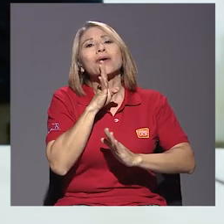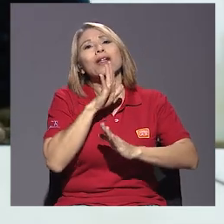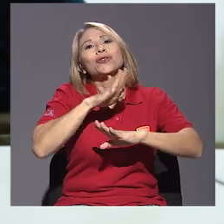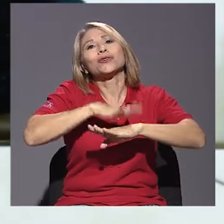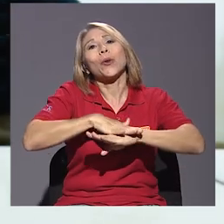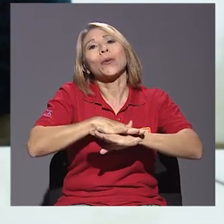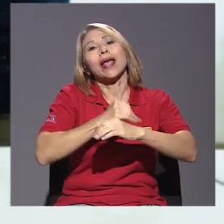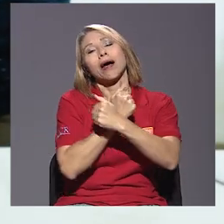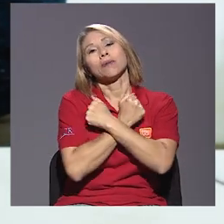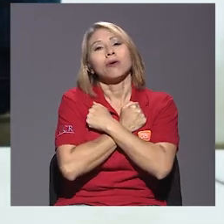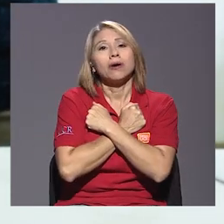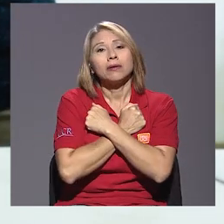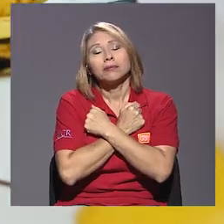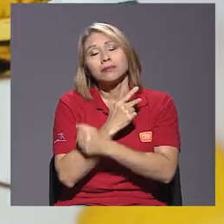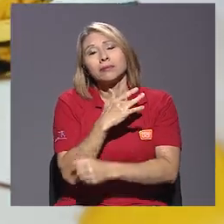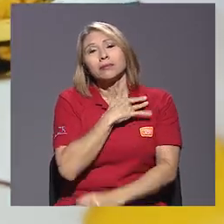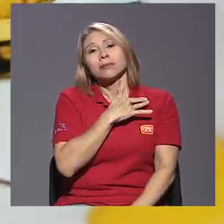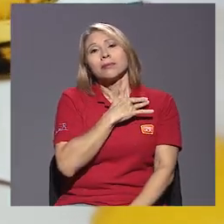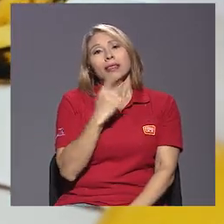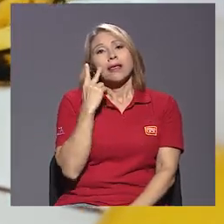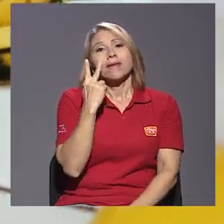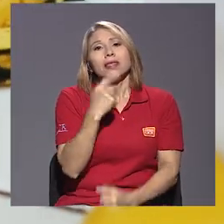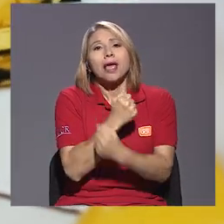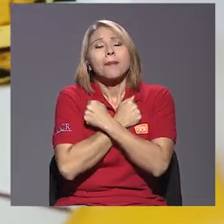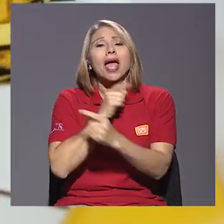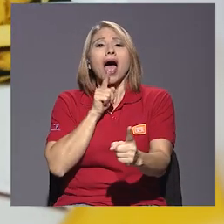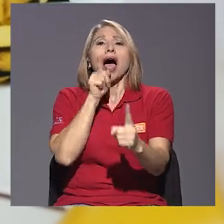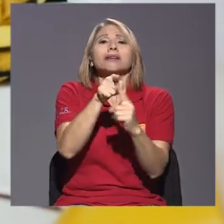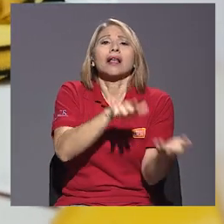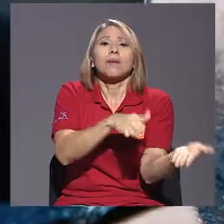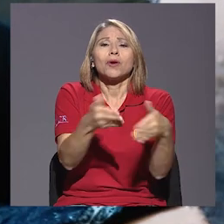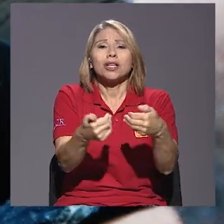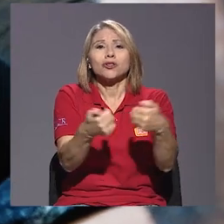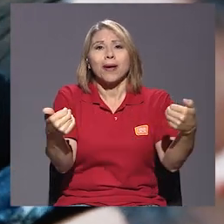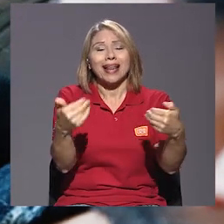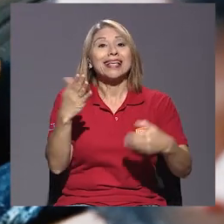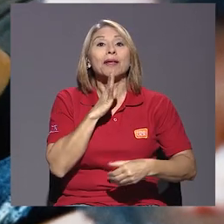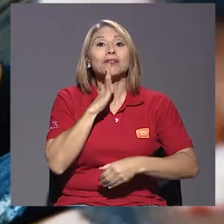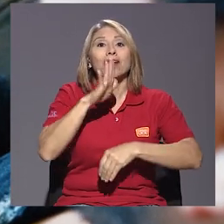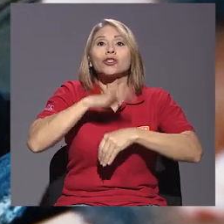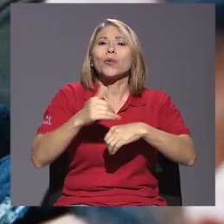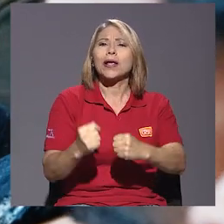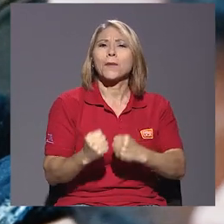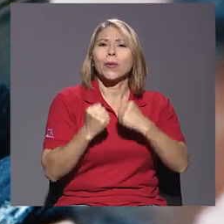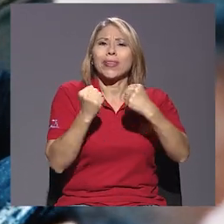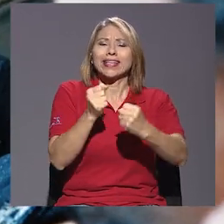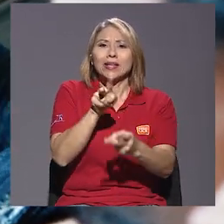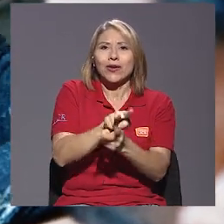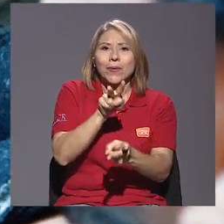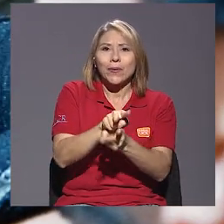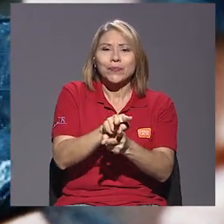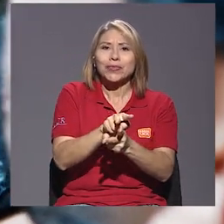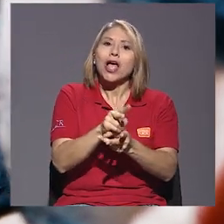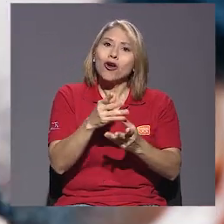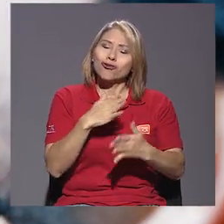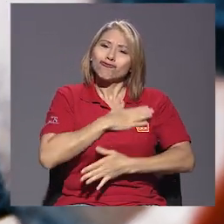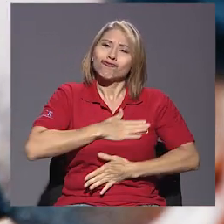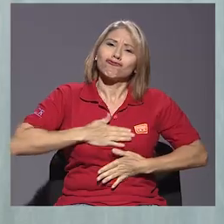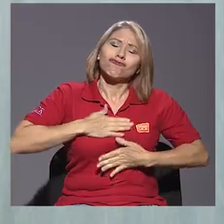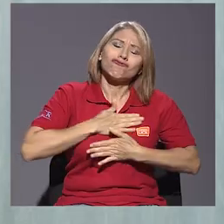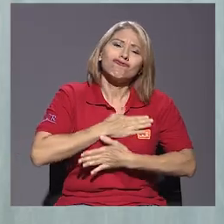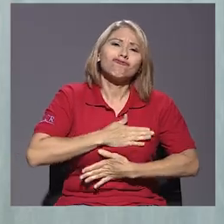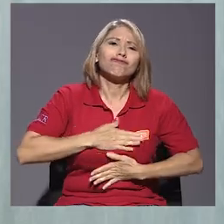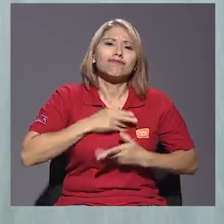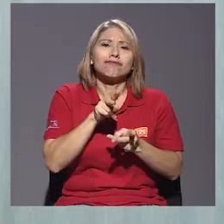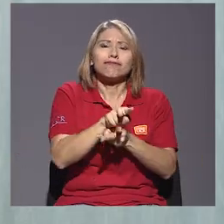del amor, de te víte a mí hasta que la muerte nos separe. Estamos hablando de qué se potencia en una relación sexual. La vivencia de la